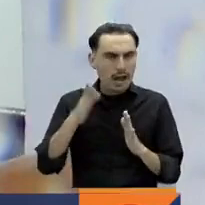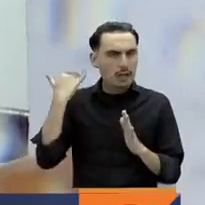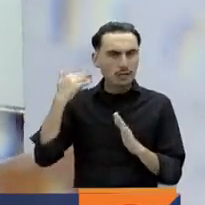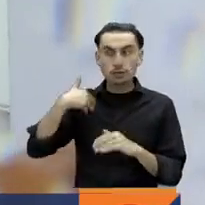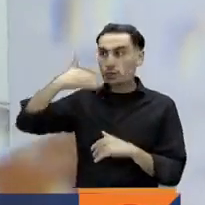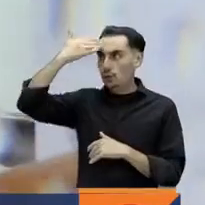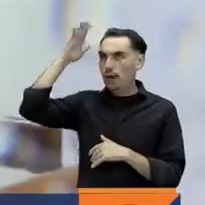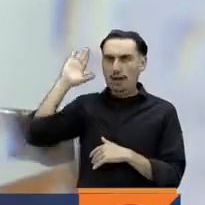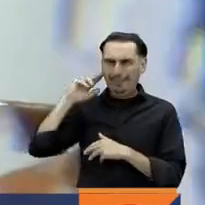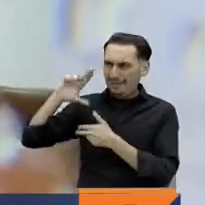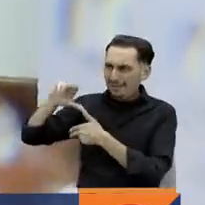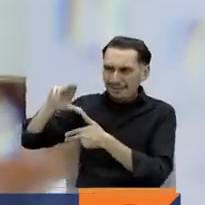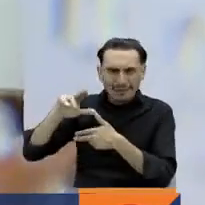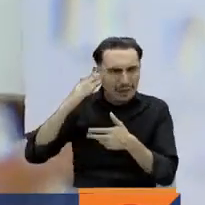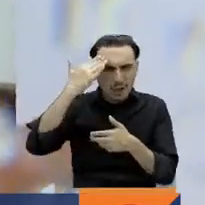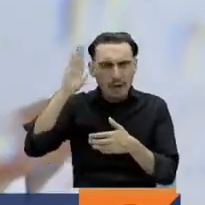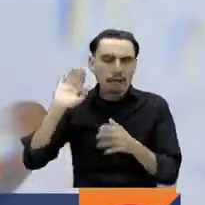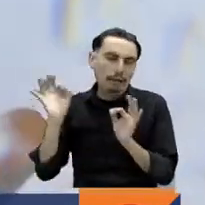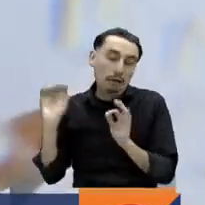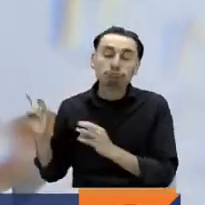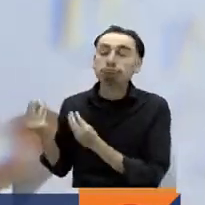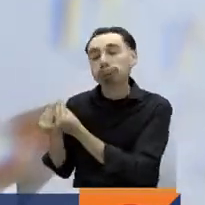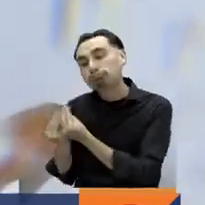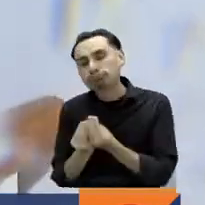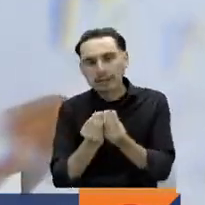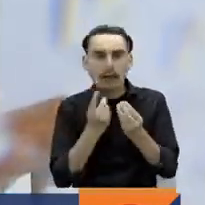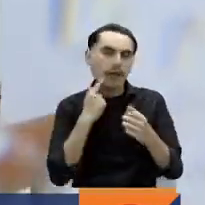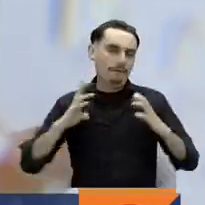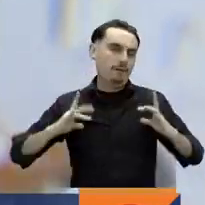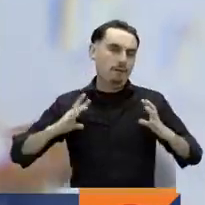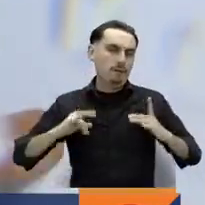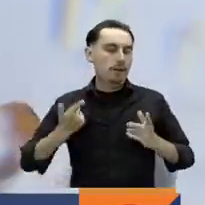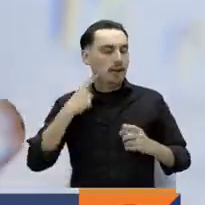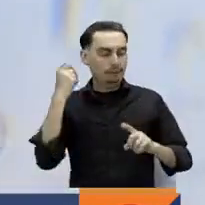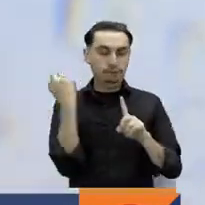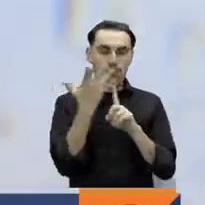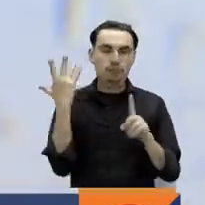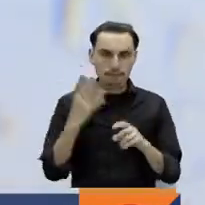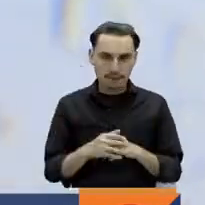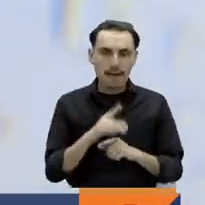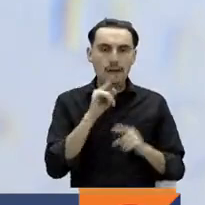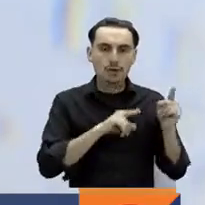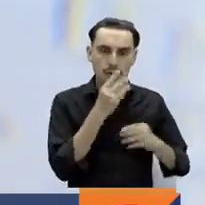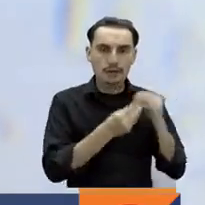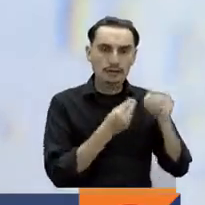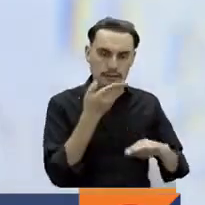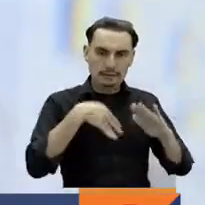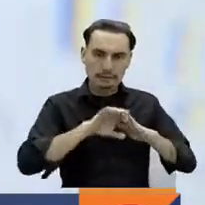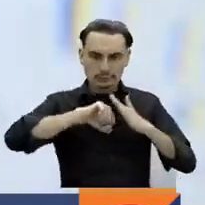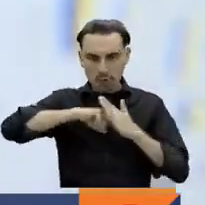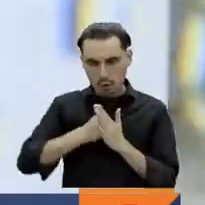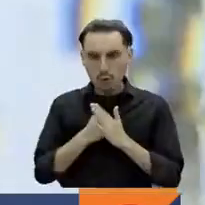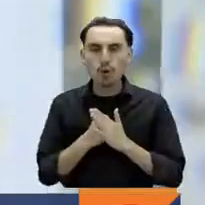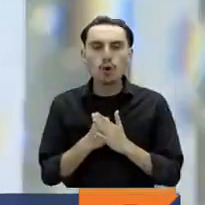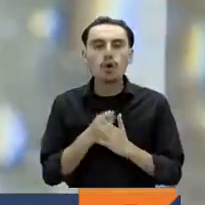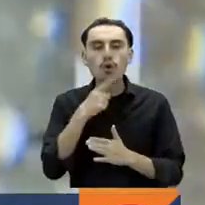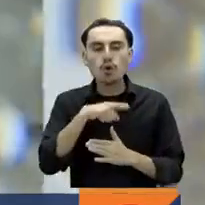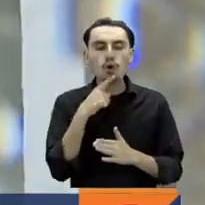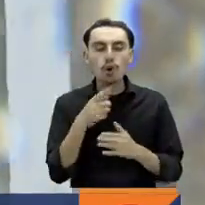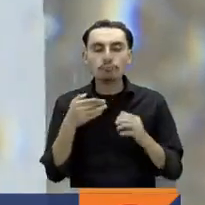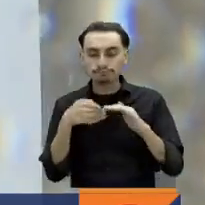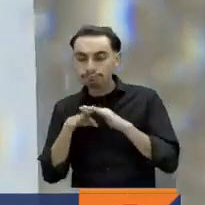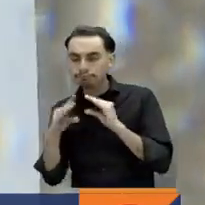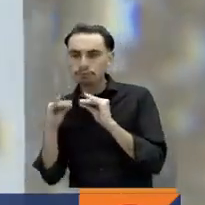que esto iba a ocurrir en medio de sus vacaciones. Muchos de ellos resguardados, ocultados en sus habitaciones.